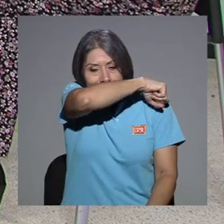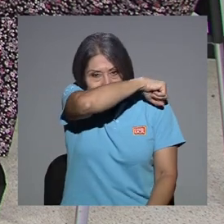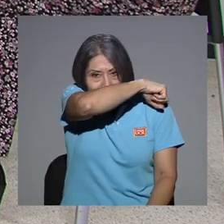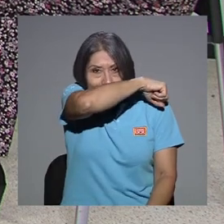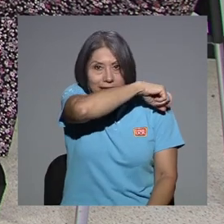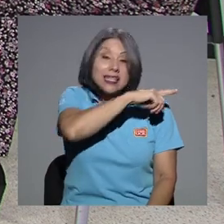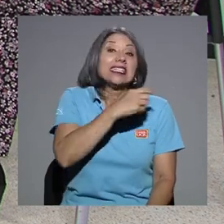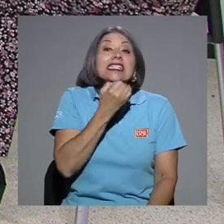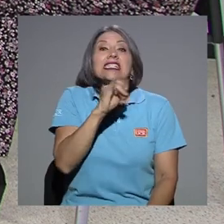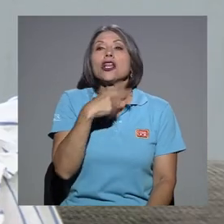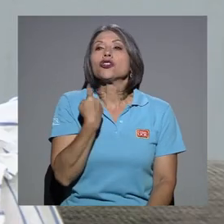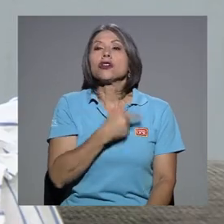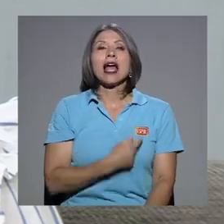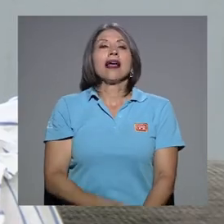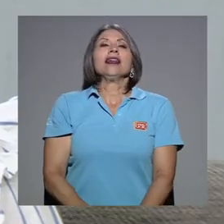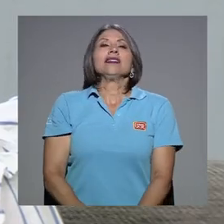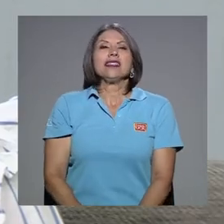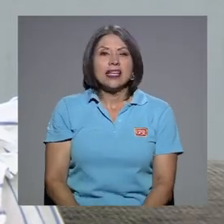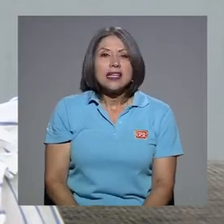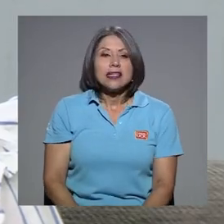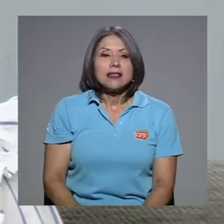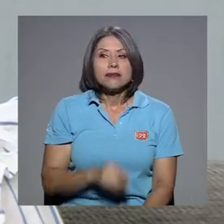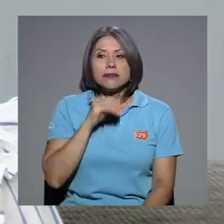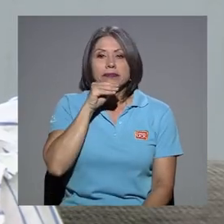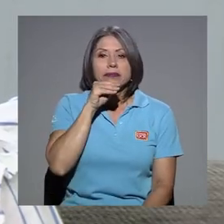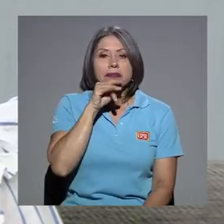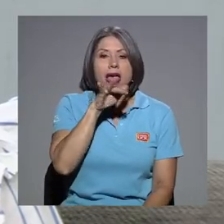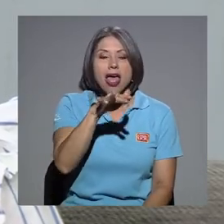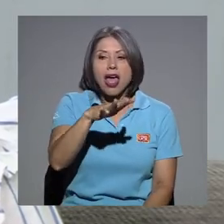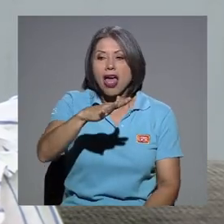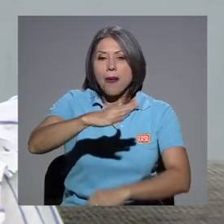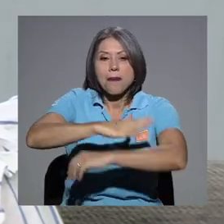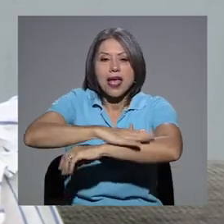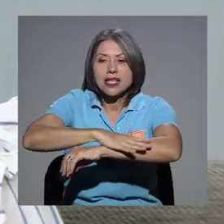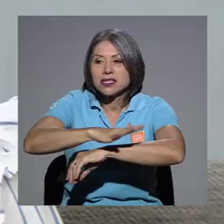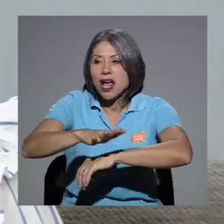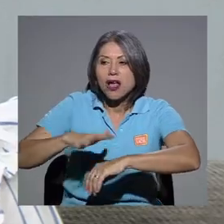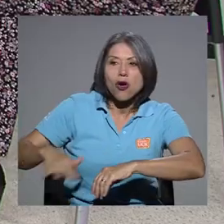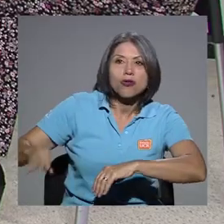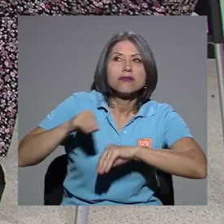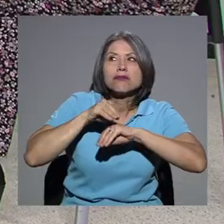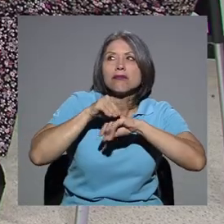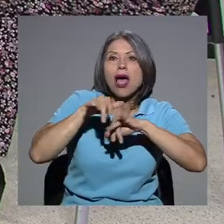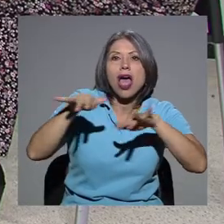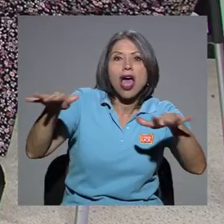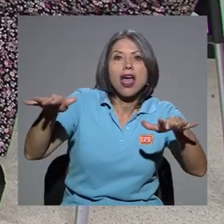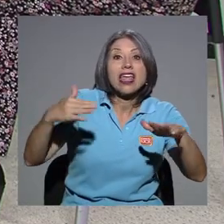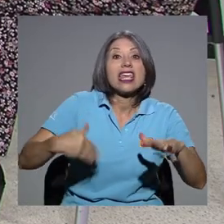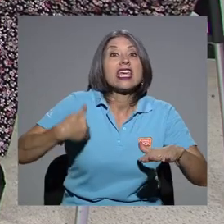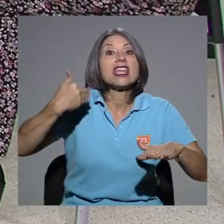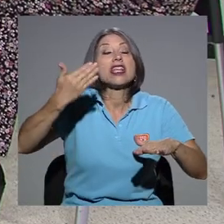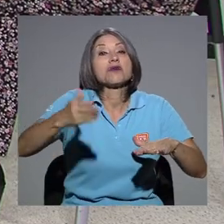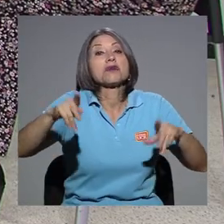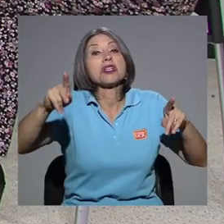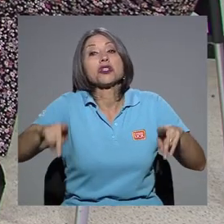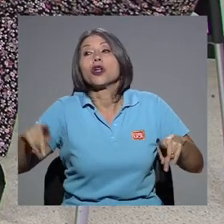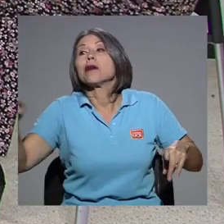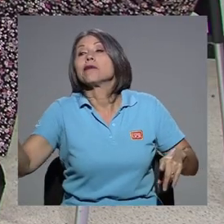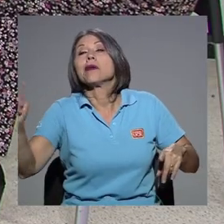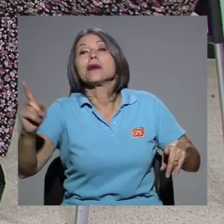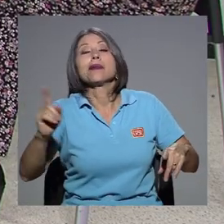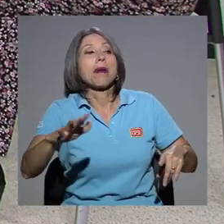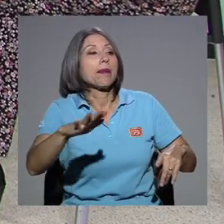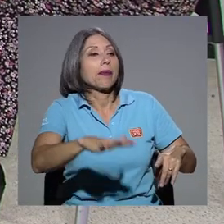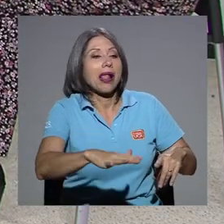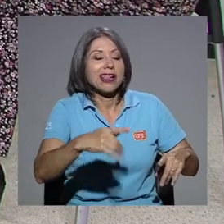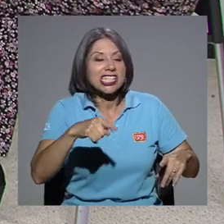van a caerle a una persona o le van a caer en la mesa. Y después llega el hijo o llega alguien más y puso la mano ahí. Y después,